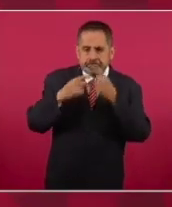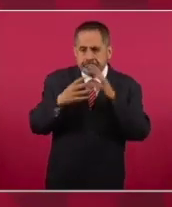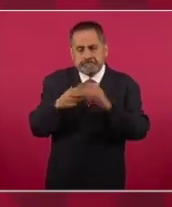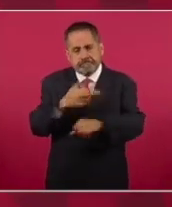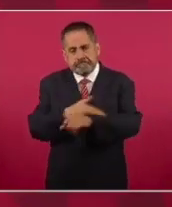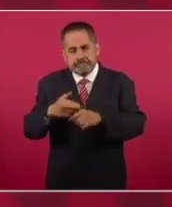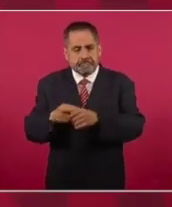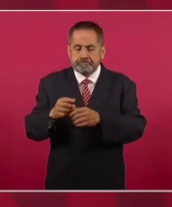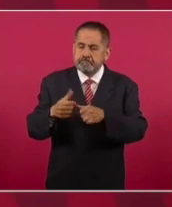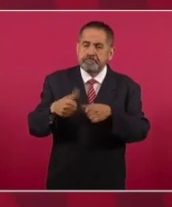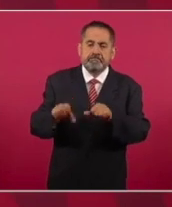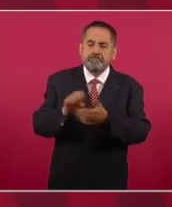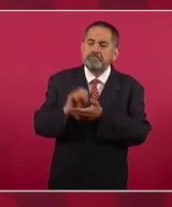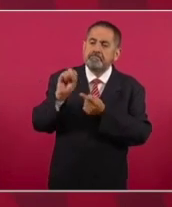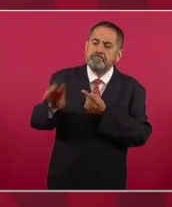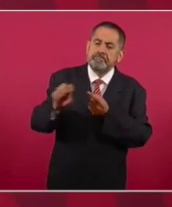transfiriendo